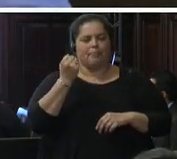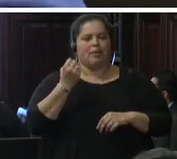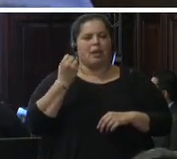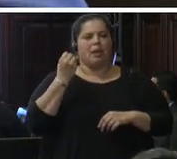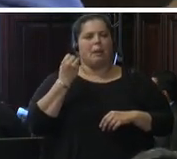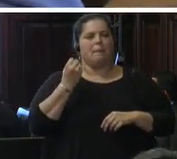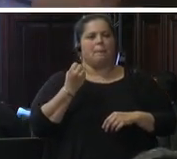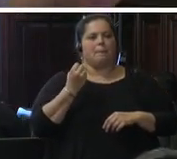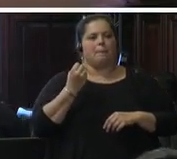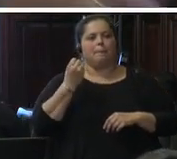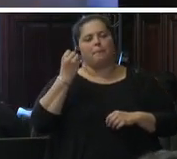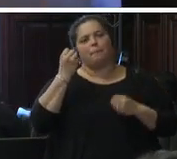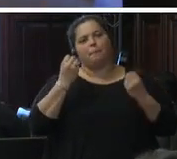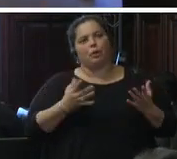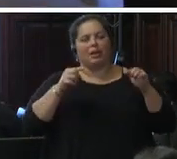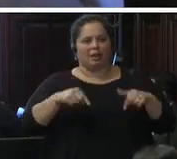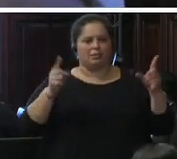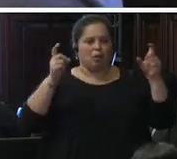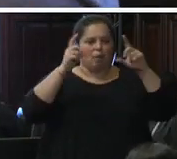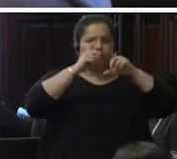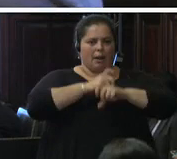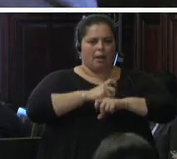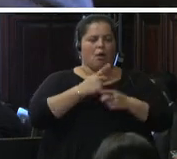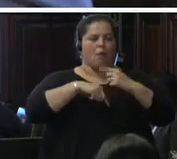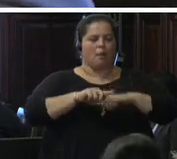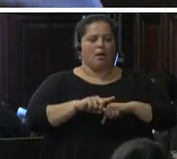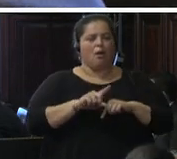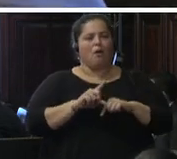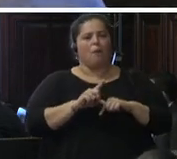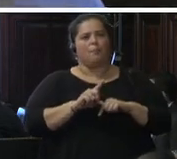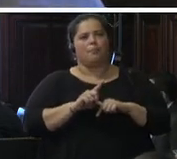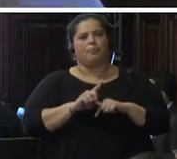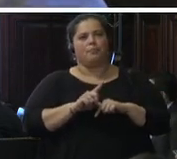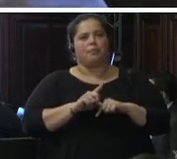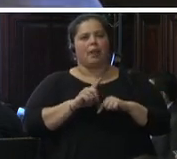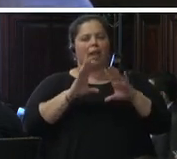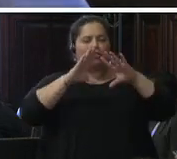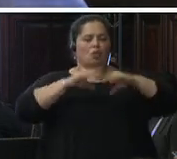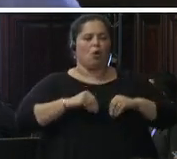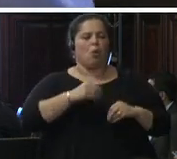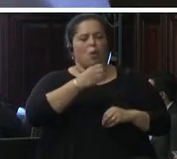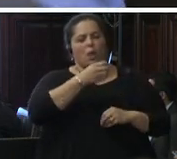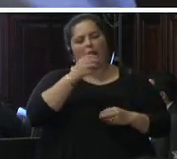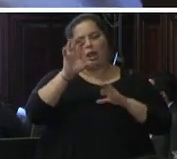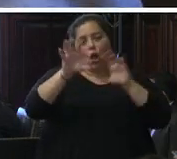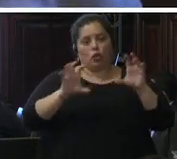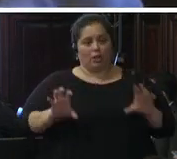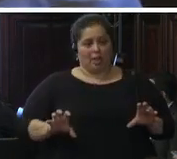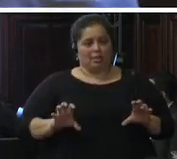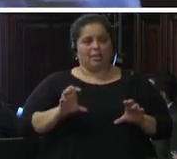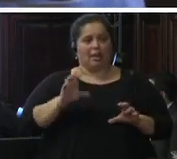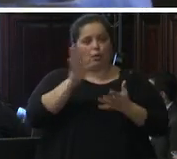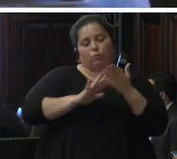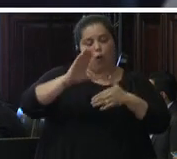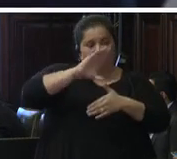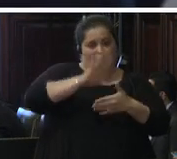su complejidad pero en todo el continente tenemos una